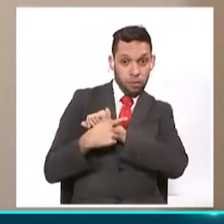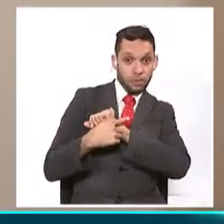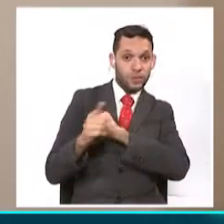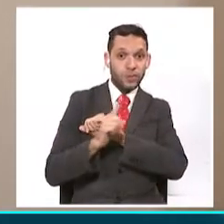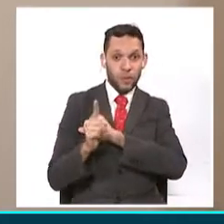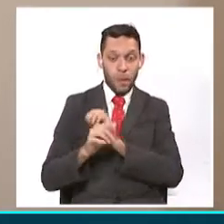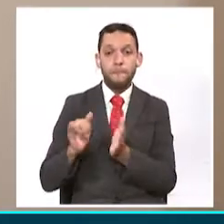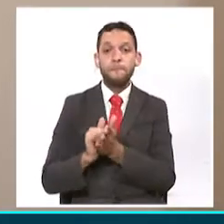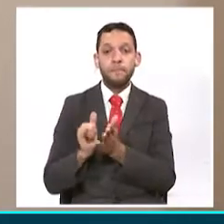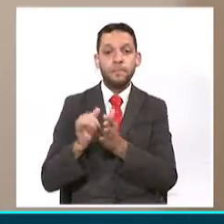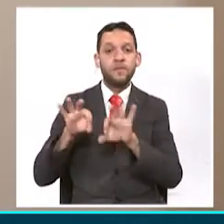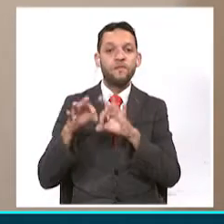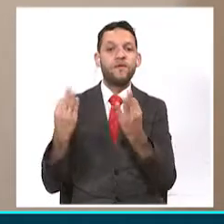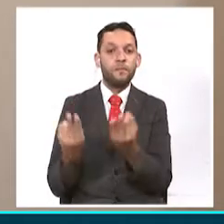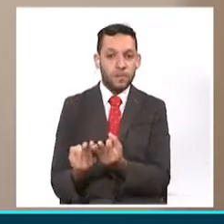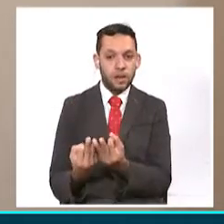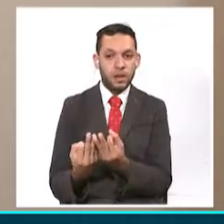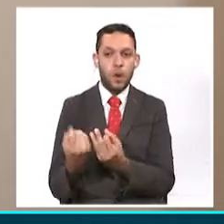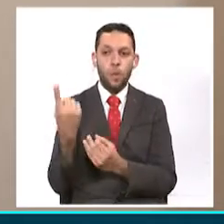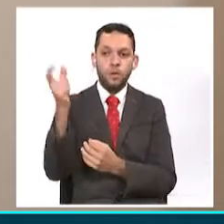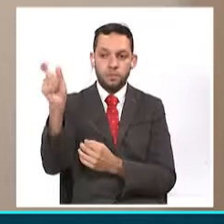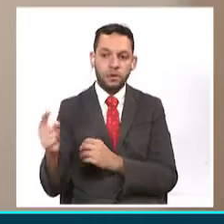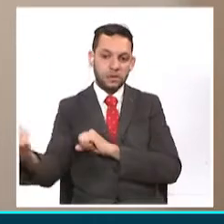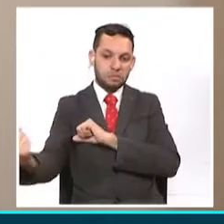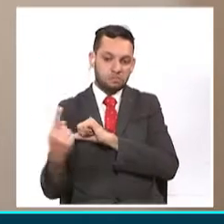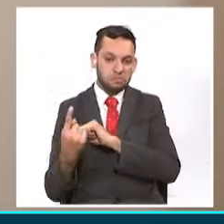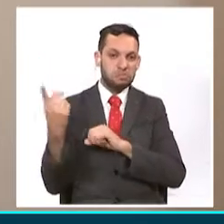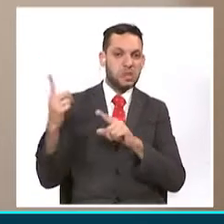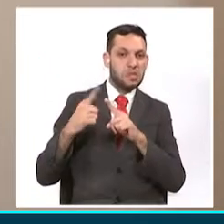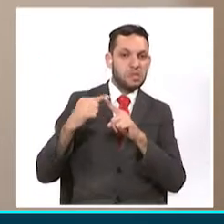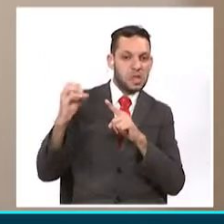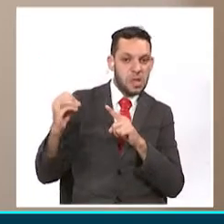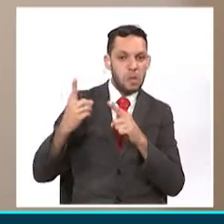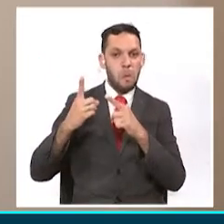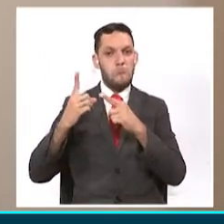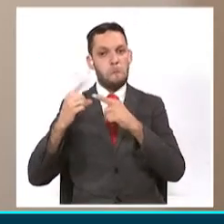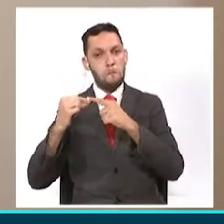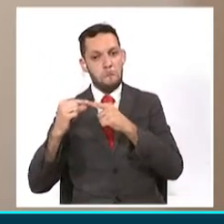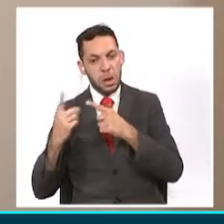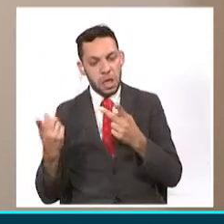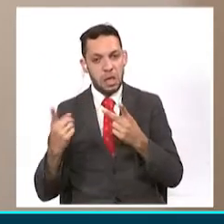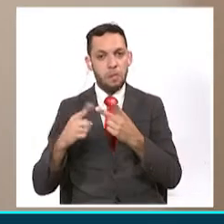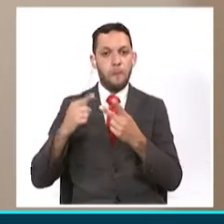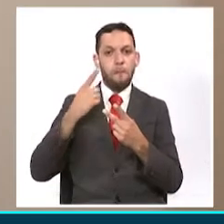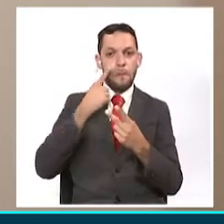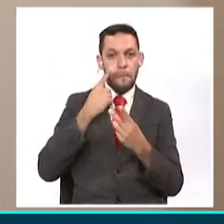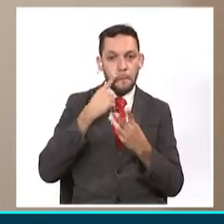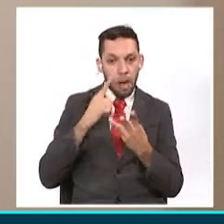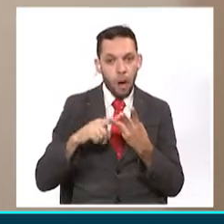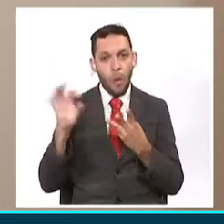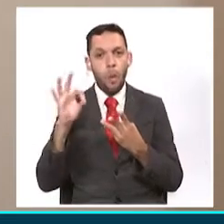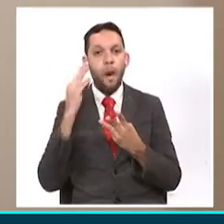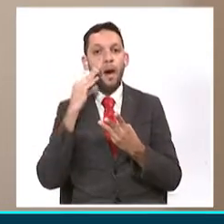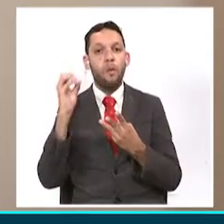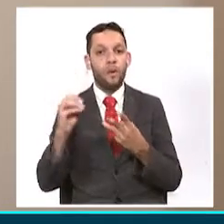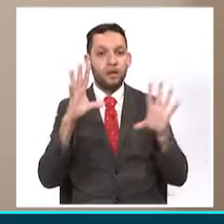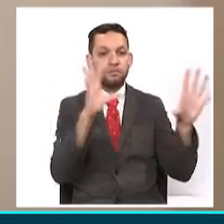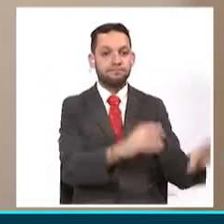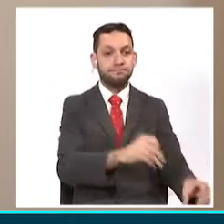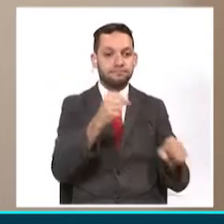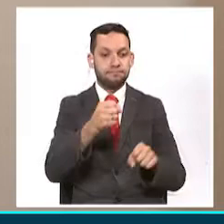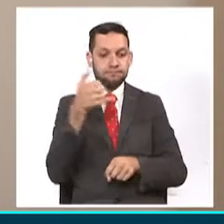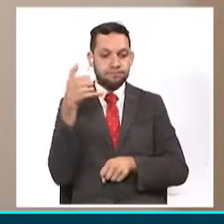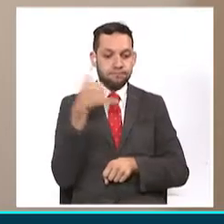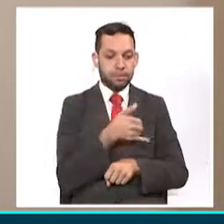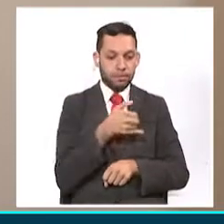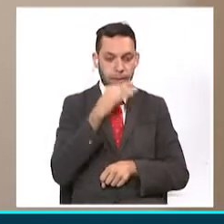círculo familiar o dentro de personas allegadas, ya sea un tío, un primo, el propio padre o el abuelo. Entonces el niño